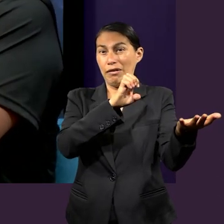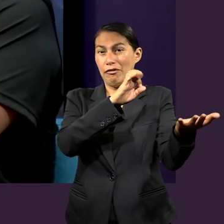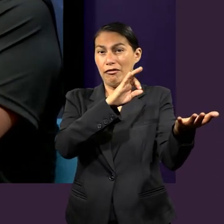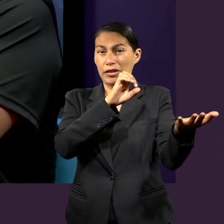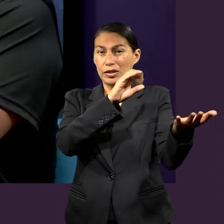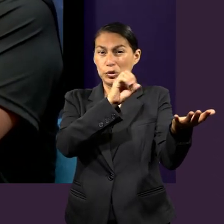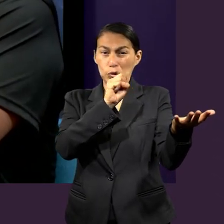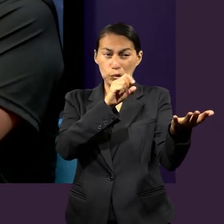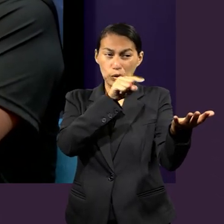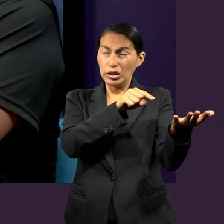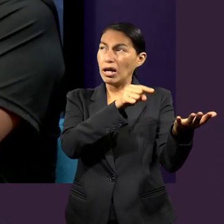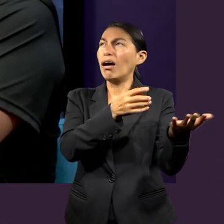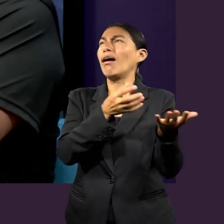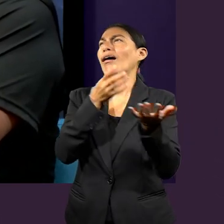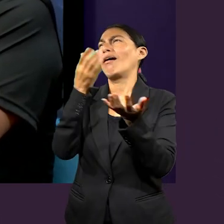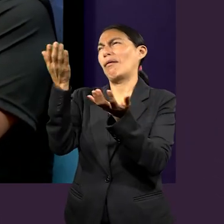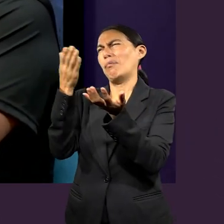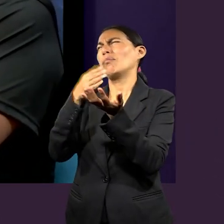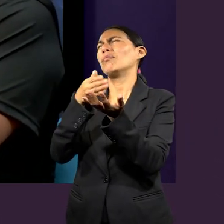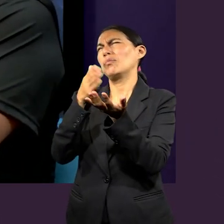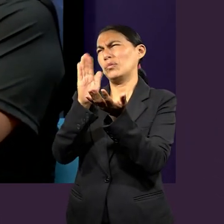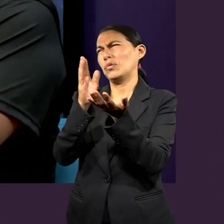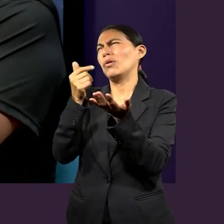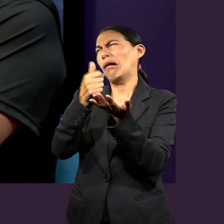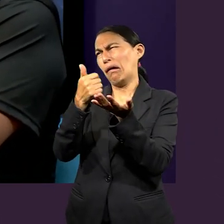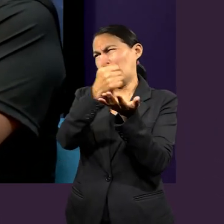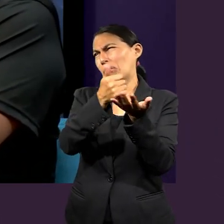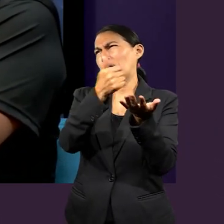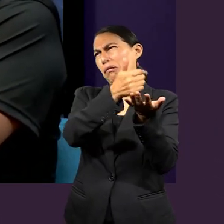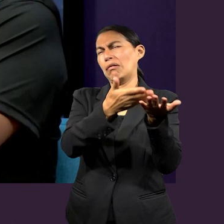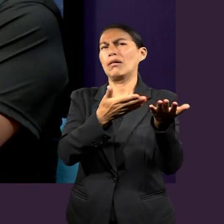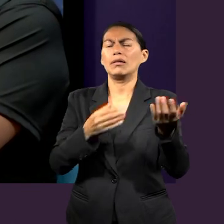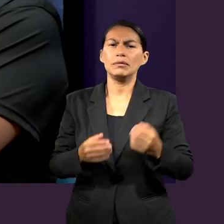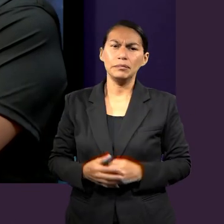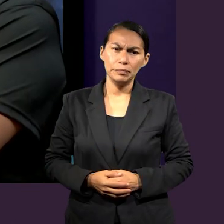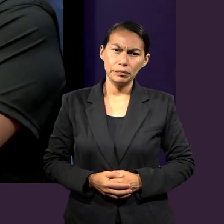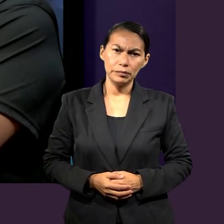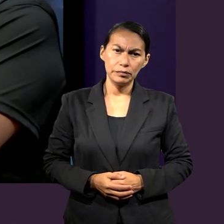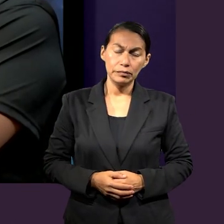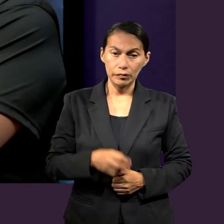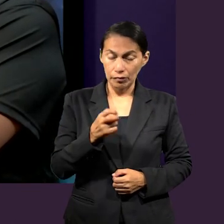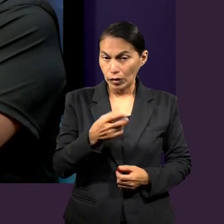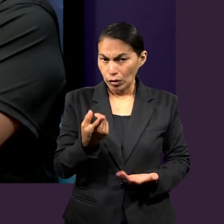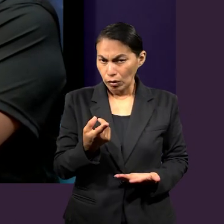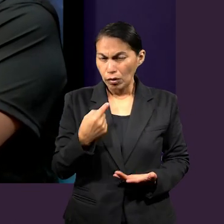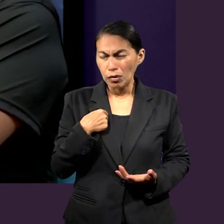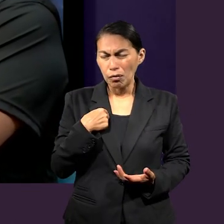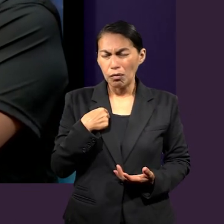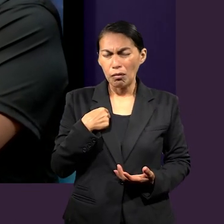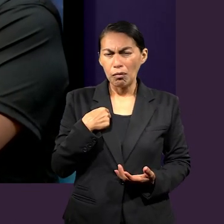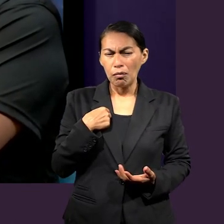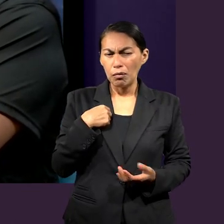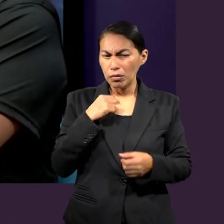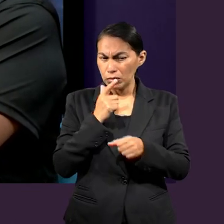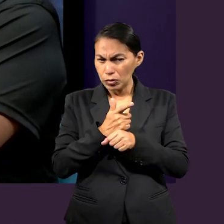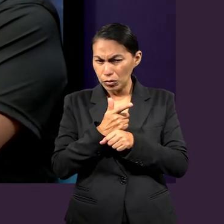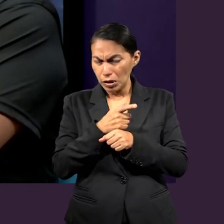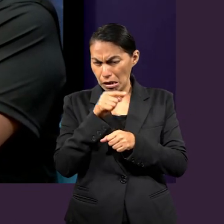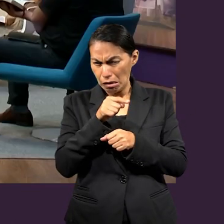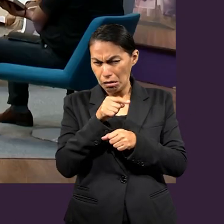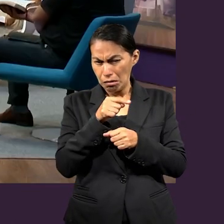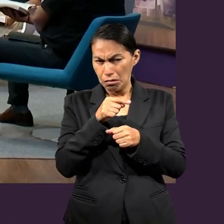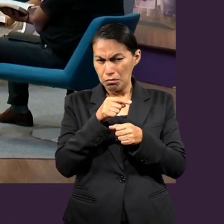tratando probablemente de motivar, incertivar a las personas que vivían en Éfeso en aquella época. Entonces, al final de